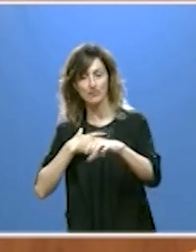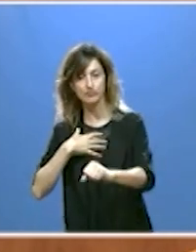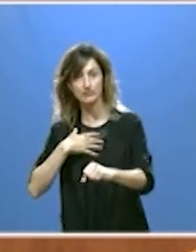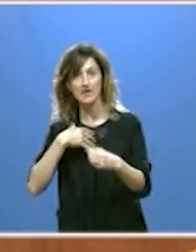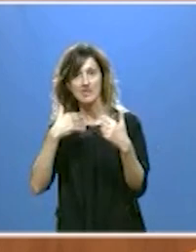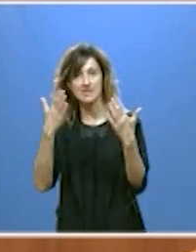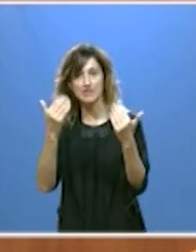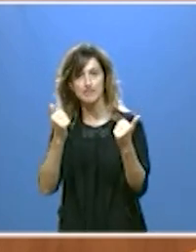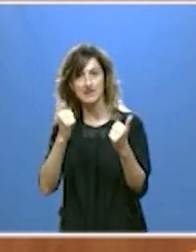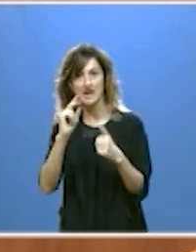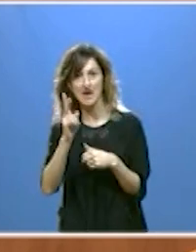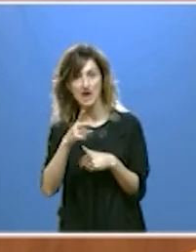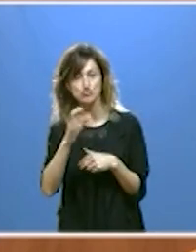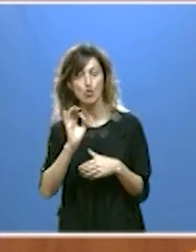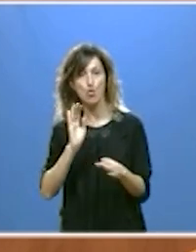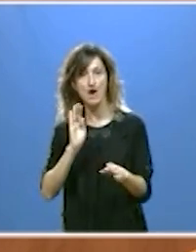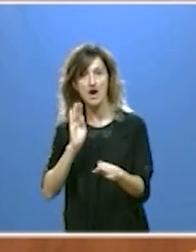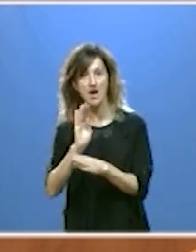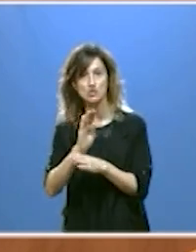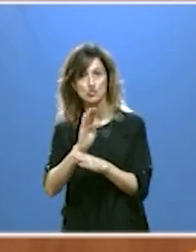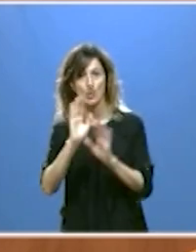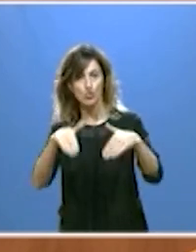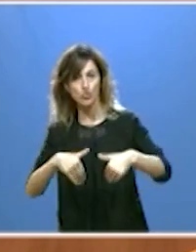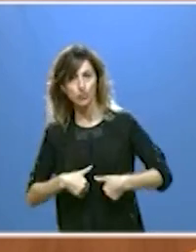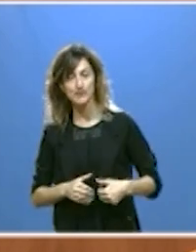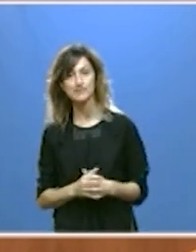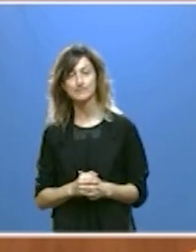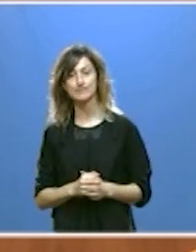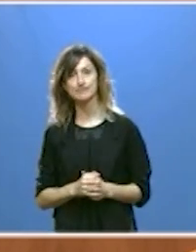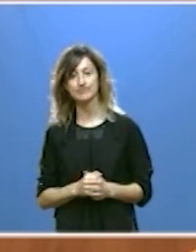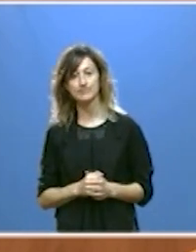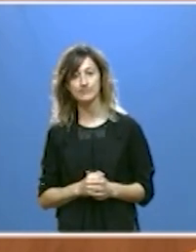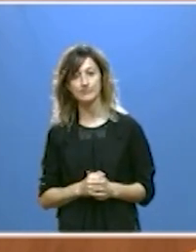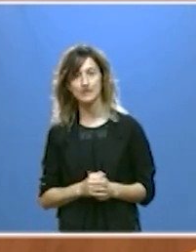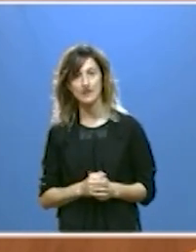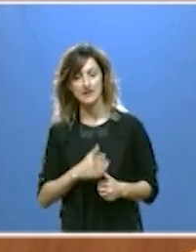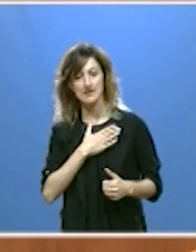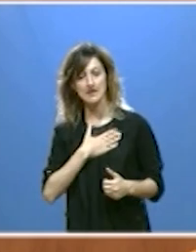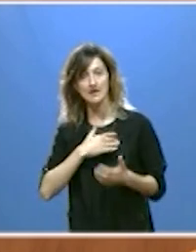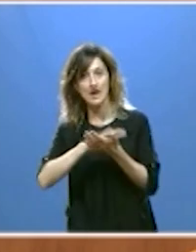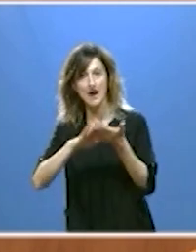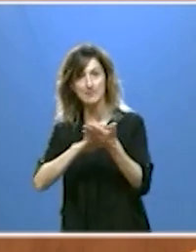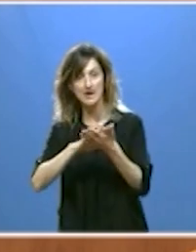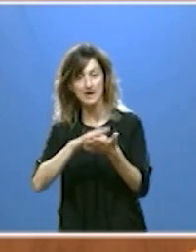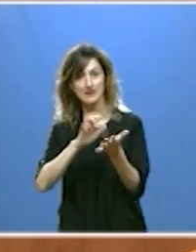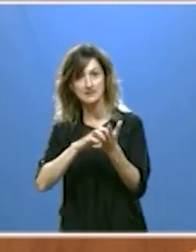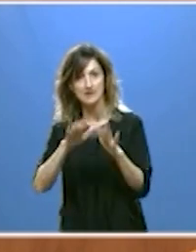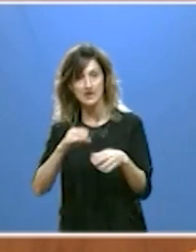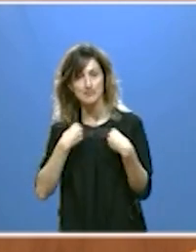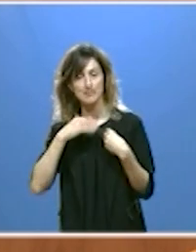los 10.000 euros o las ayudas al retorno quiero aquí mencionar a los castellanos y leoneses en el